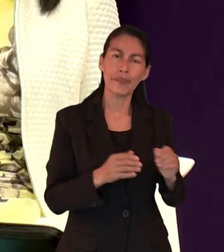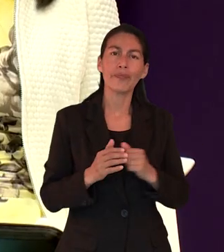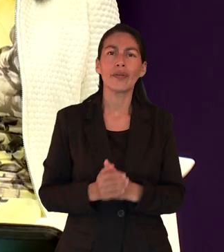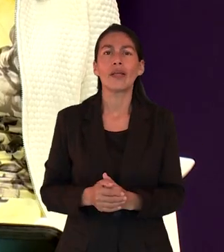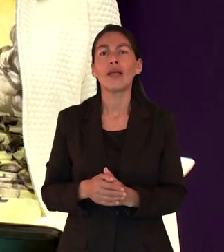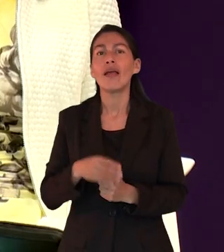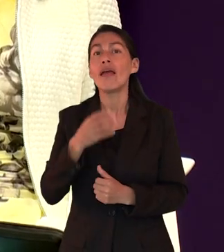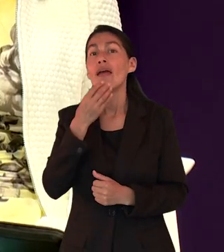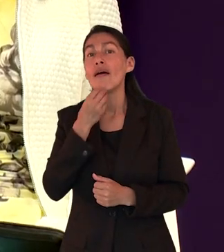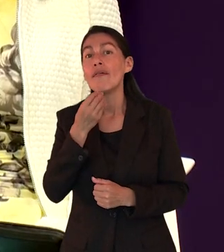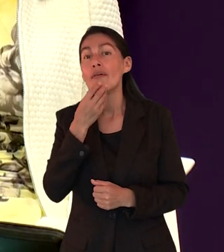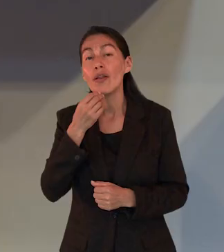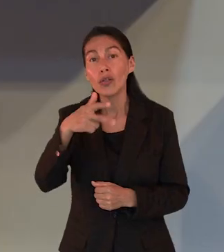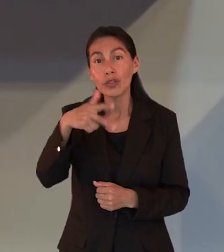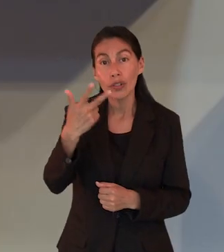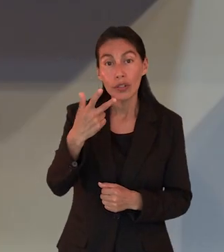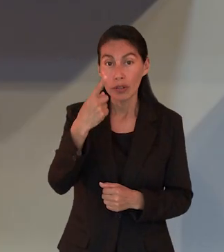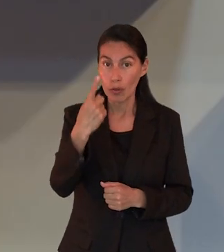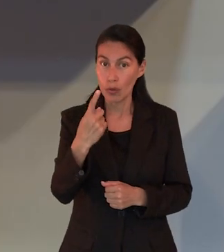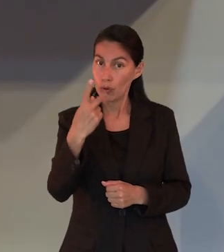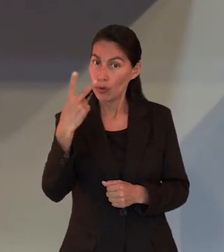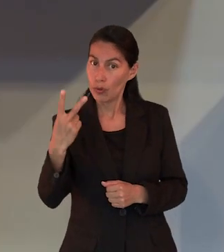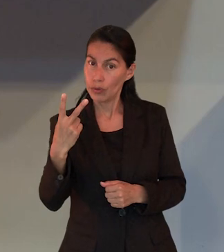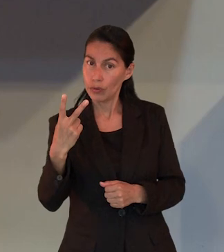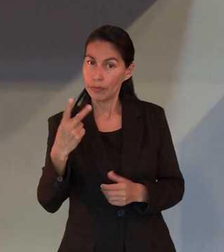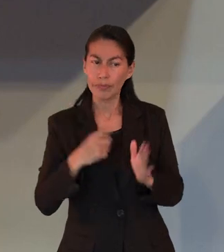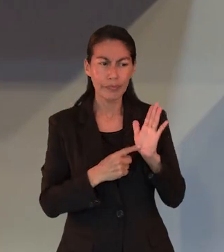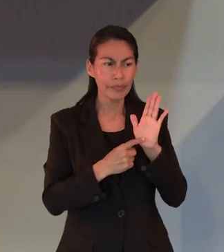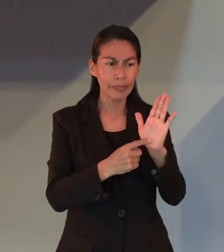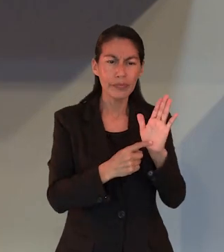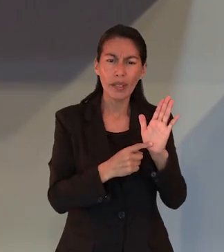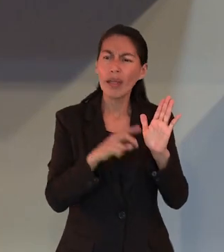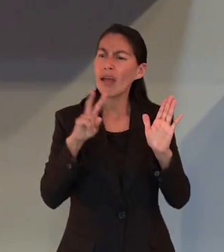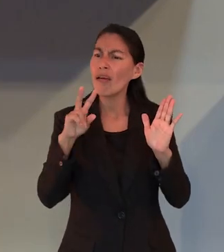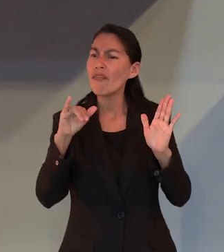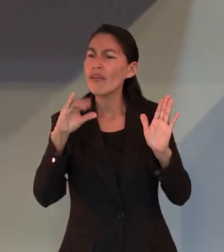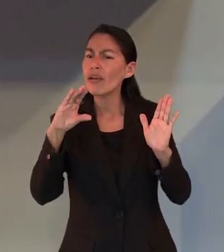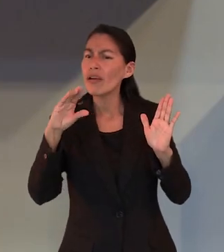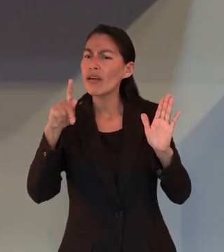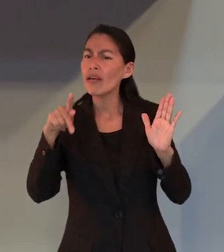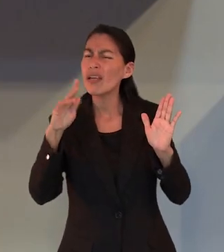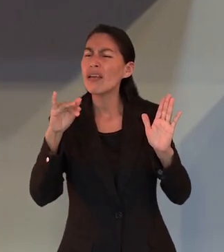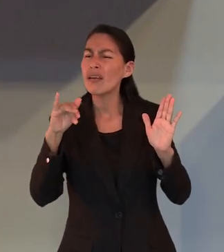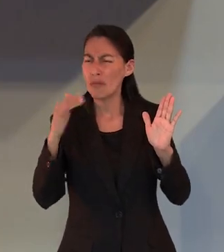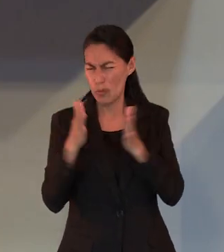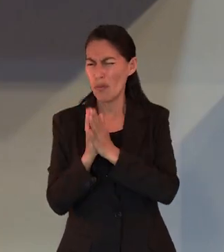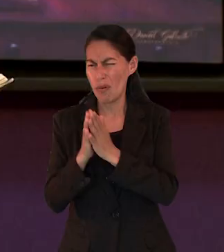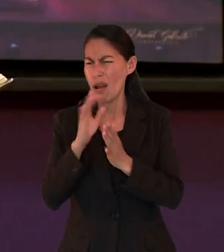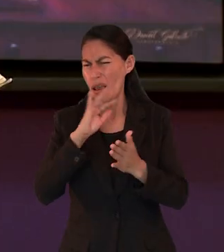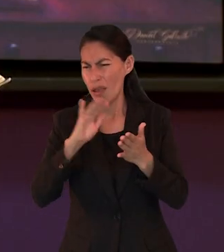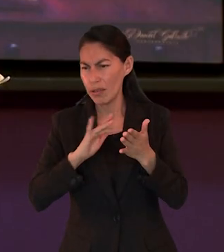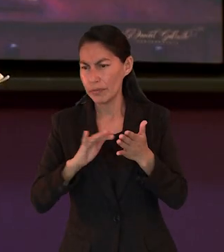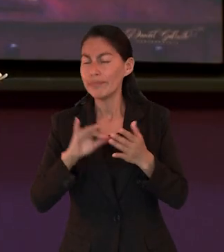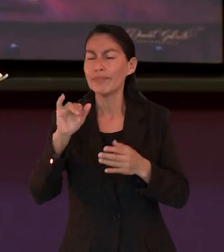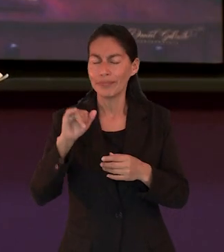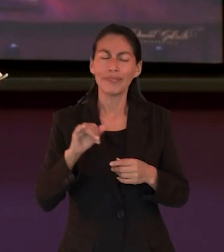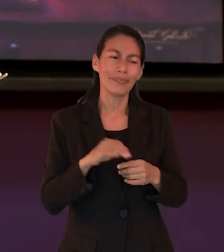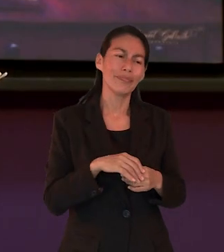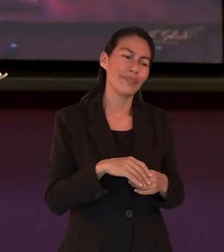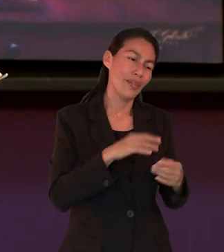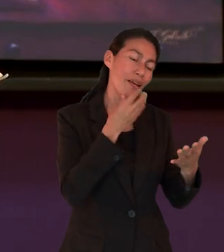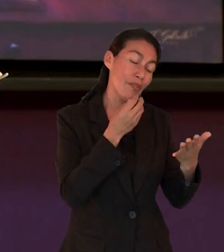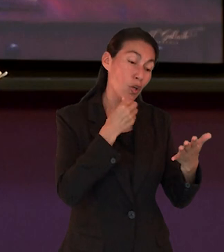leyendo lo que dice Hebreos 13, 1 y 2. Vicky, quisieras leerlo, por favor. Sí, Hebreos